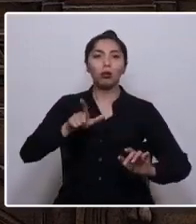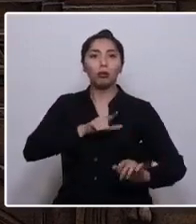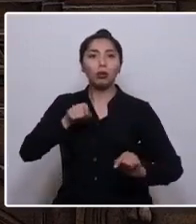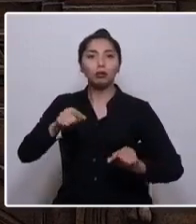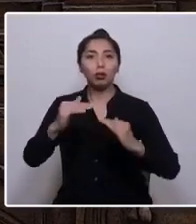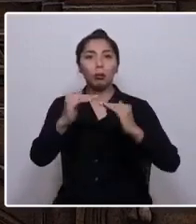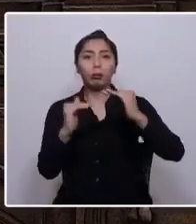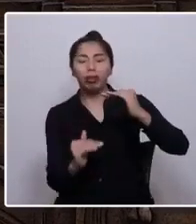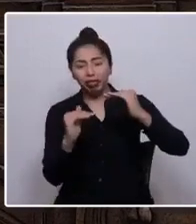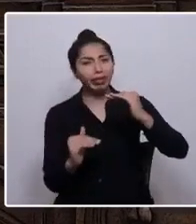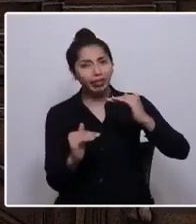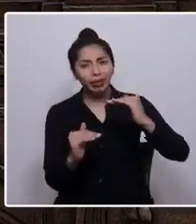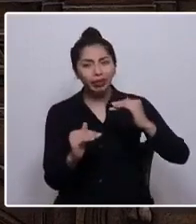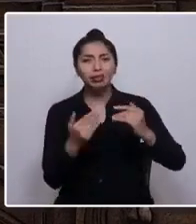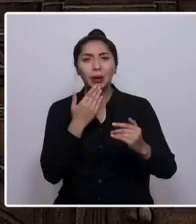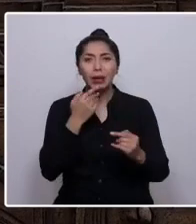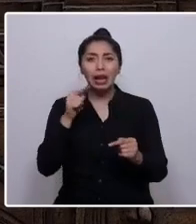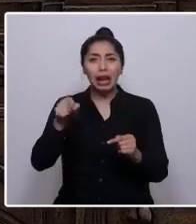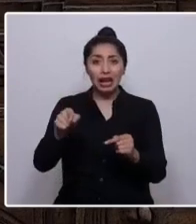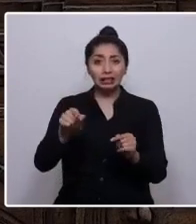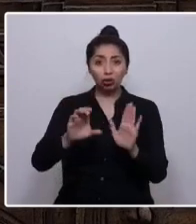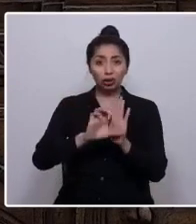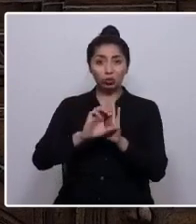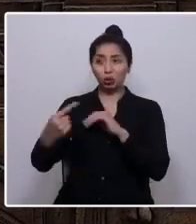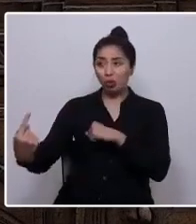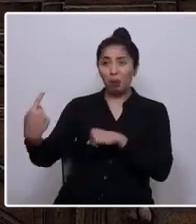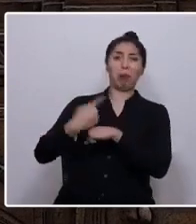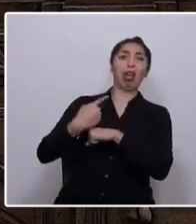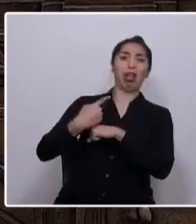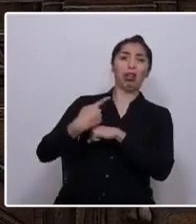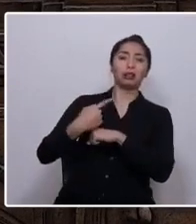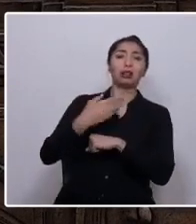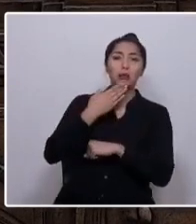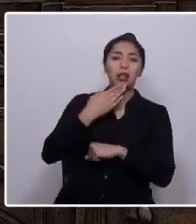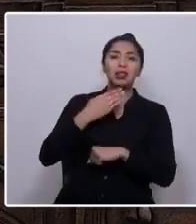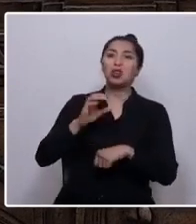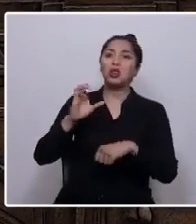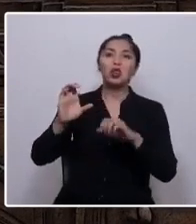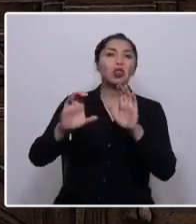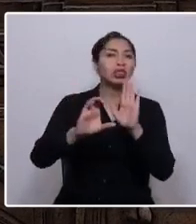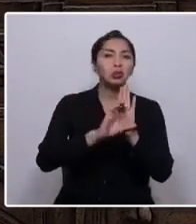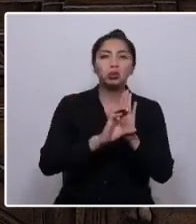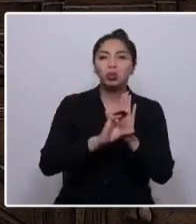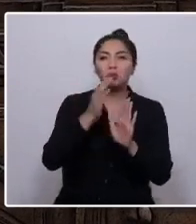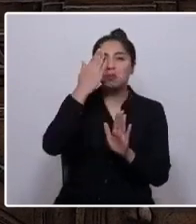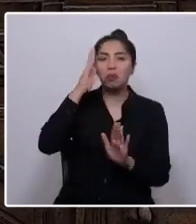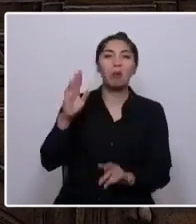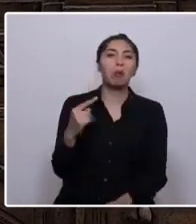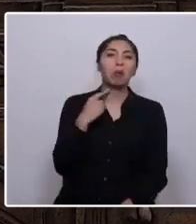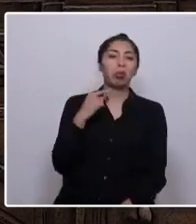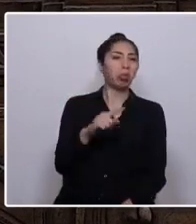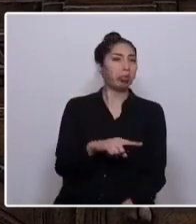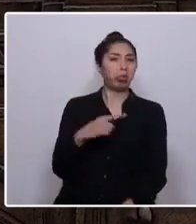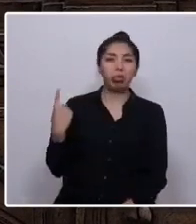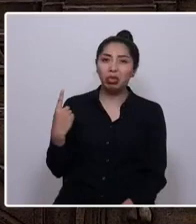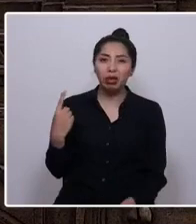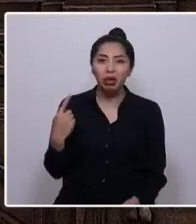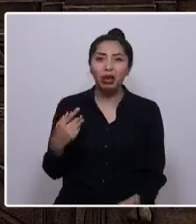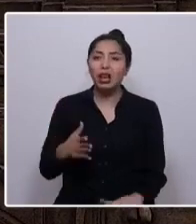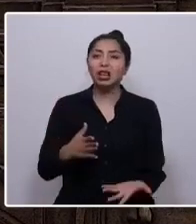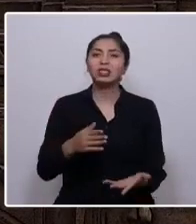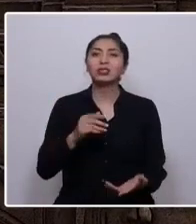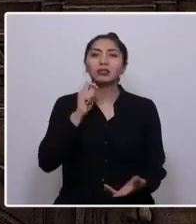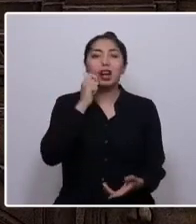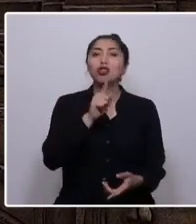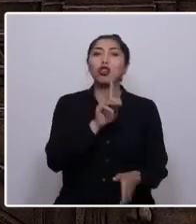Constitución impuesta e injusta, sino que también es una Constitución fracasada, que priva y niega a la mayoría del país la dignidad y